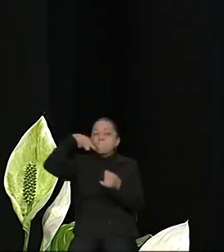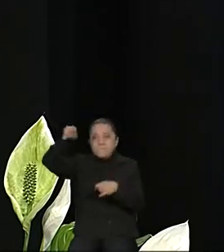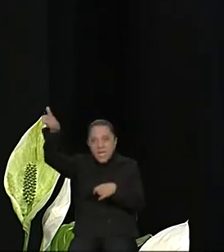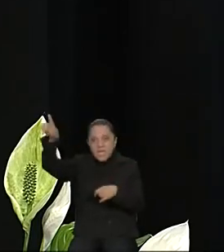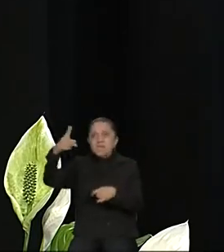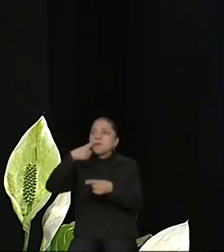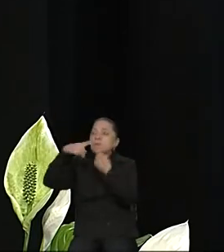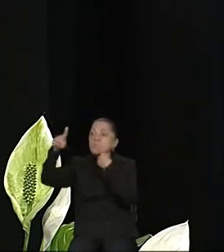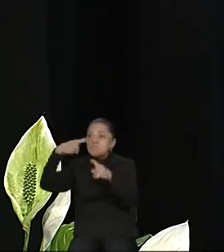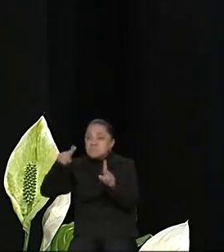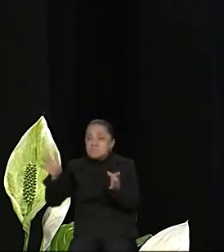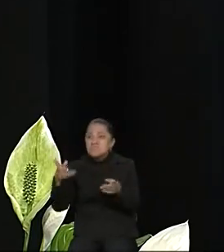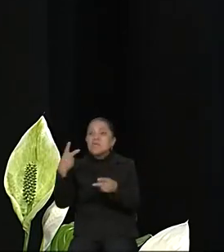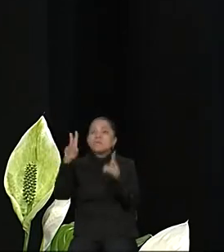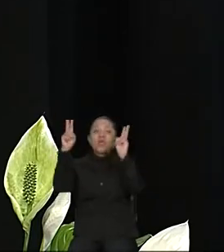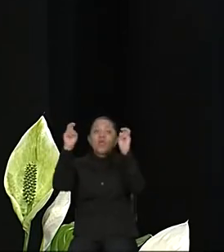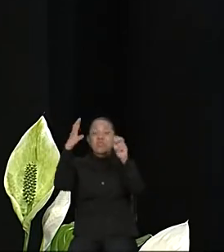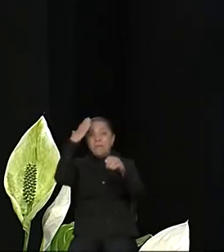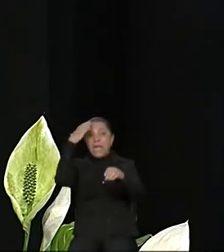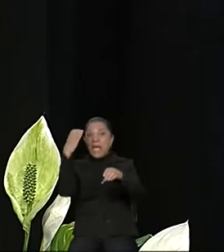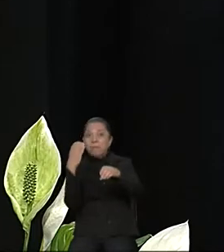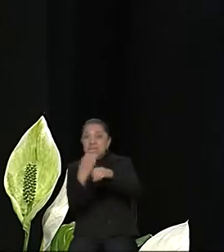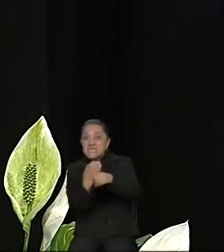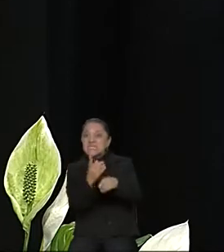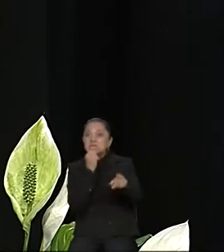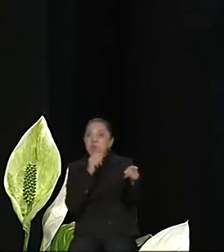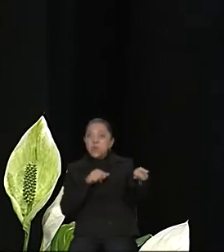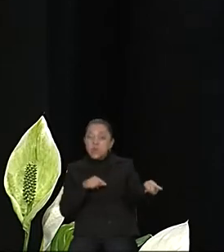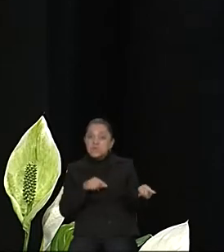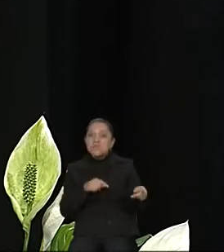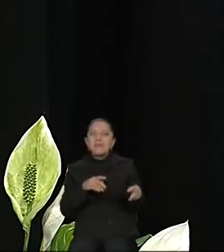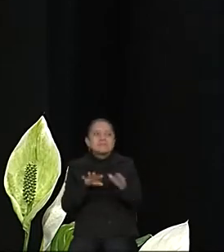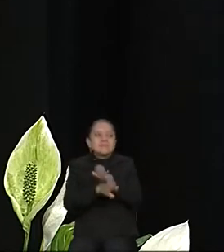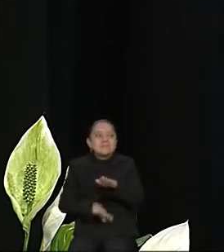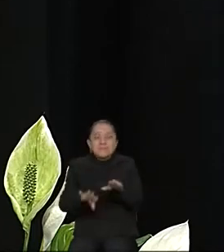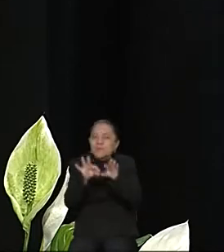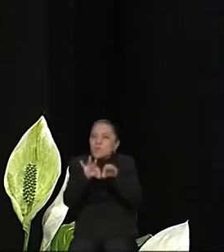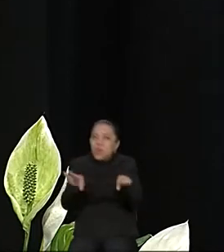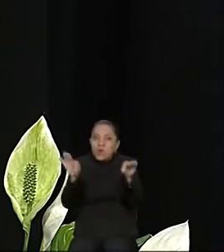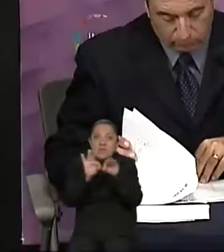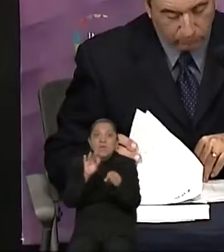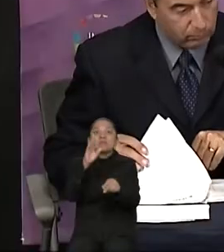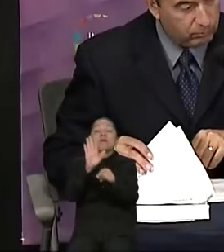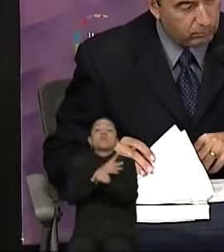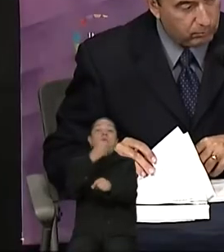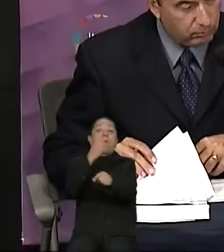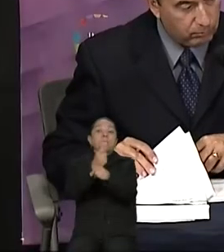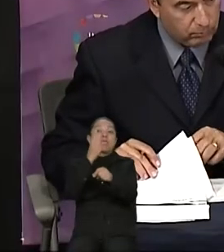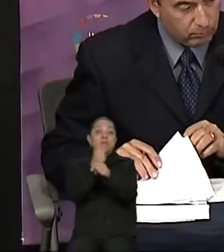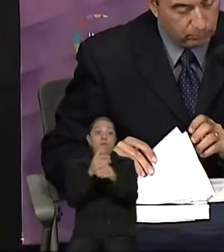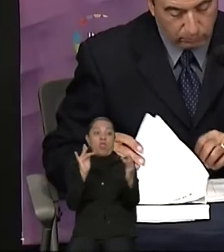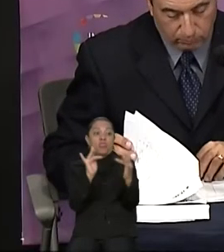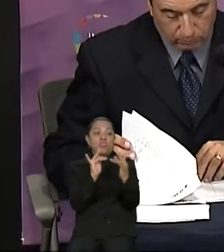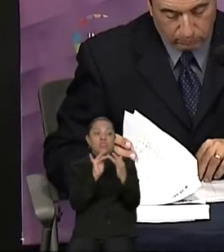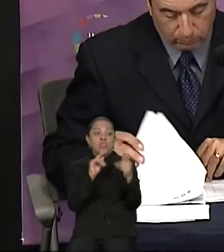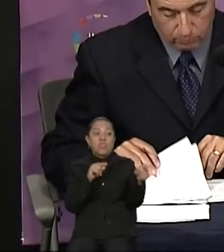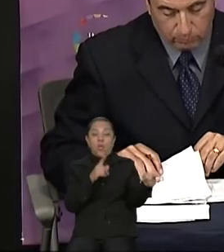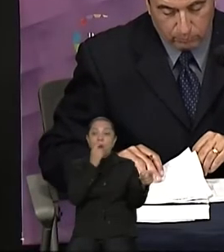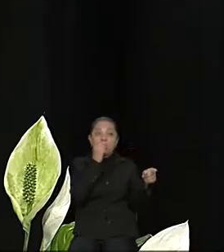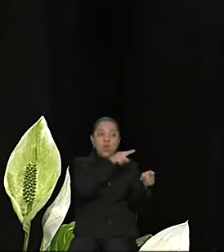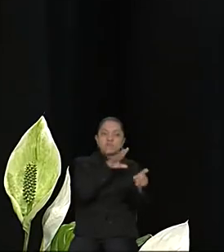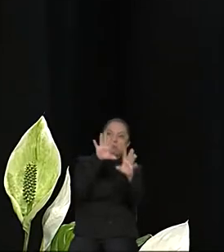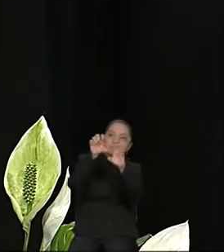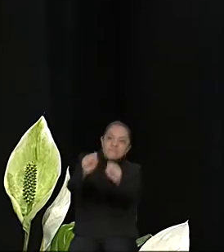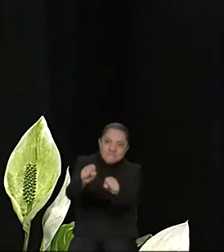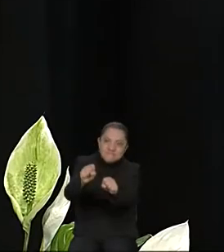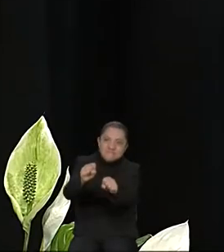pues es fundamental porque desafortunadamente vemos que es en el primer contacto donde se violan mayor número de derechos humanos